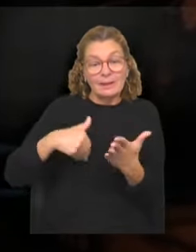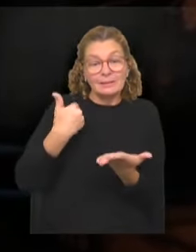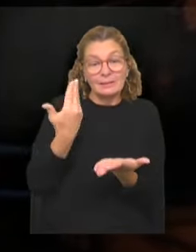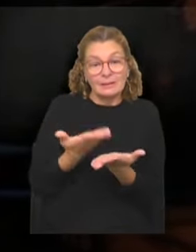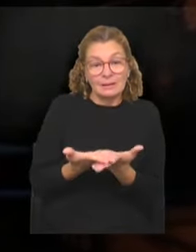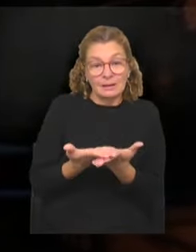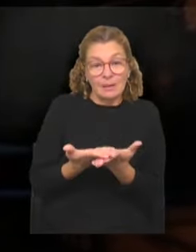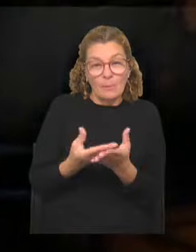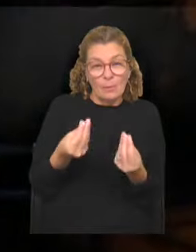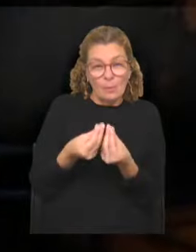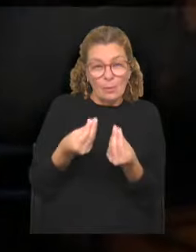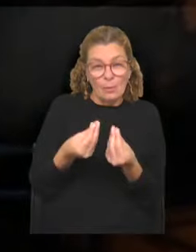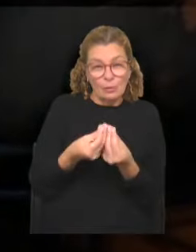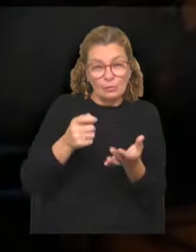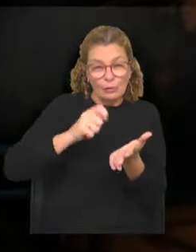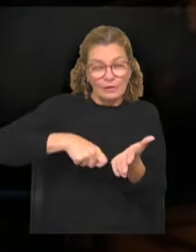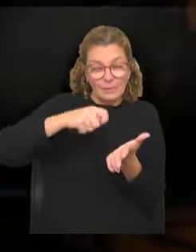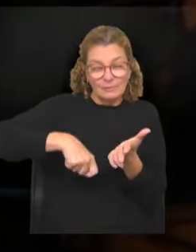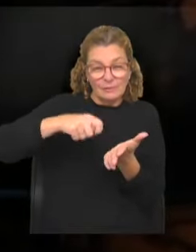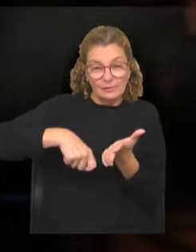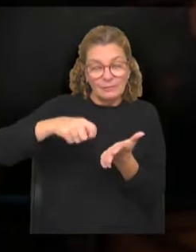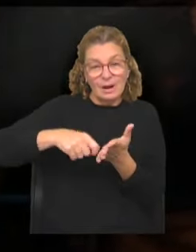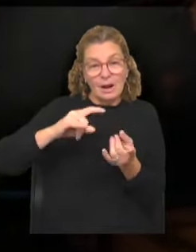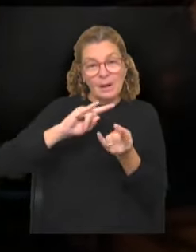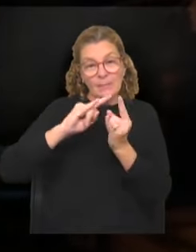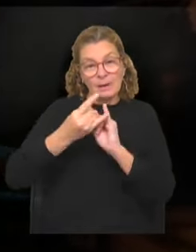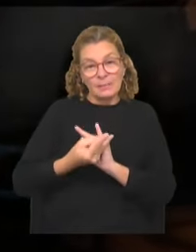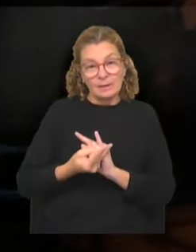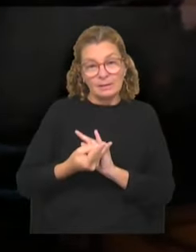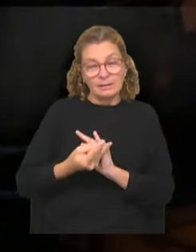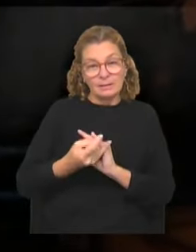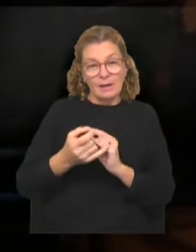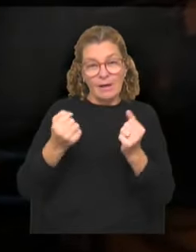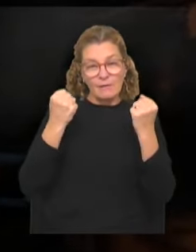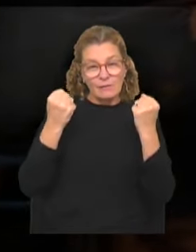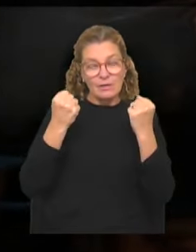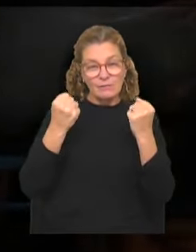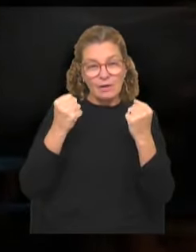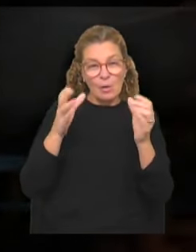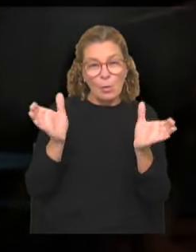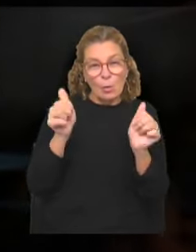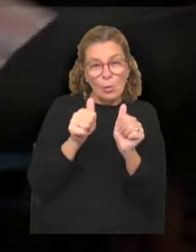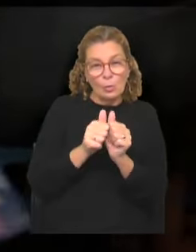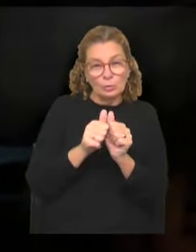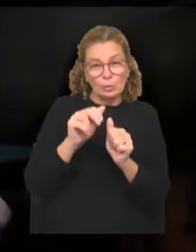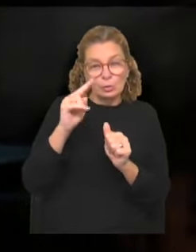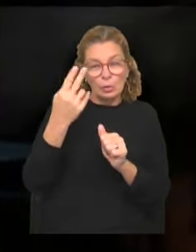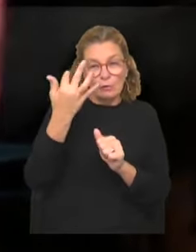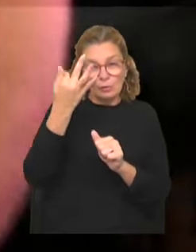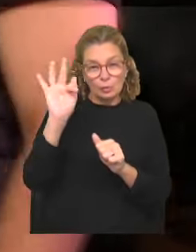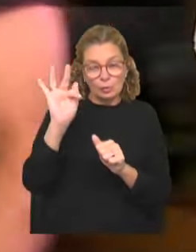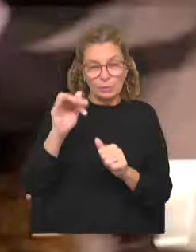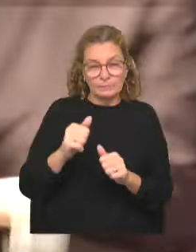un tsunami de firmas al Parlamento. ¡Viva la unidad del pueblo uruguayo! ¡Viva el futuro!